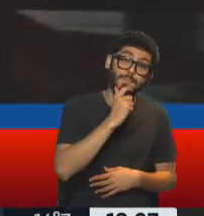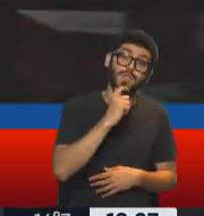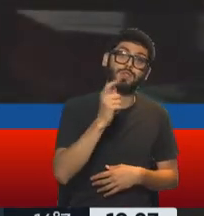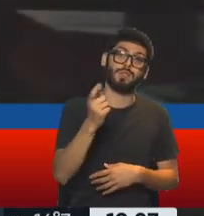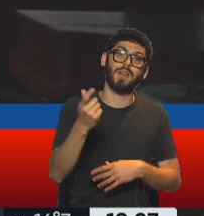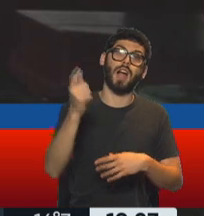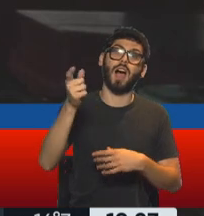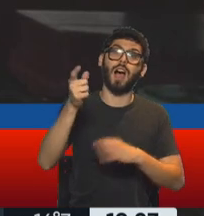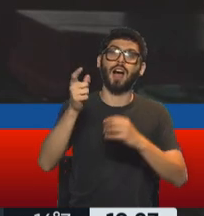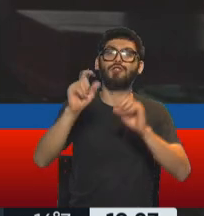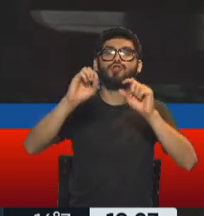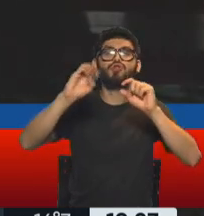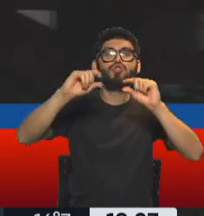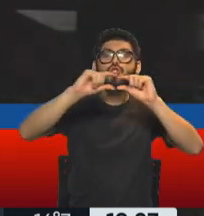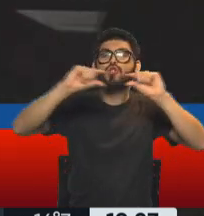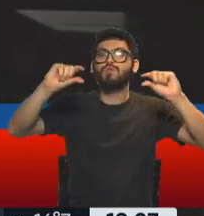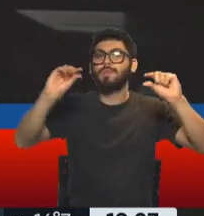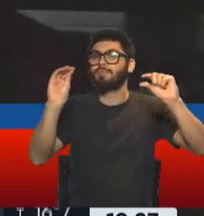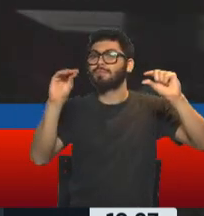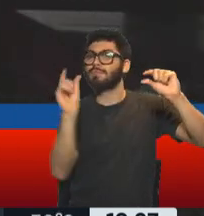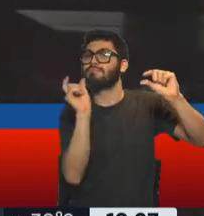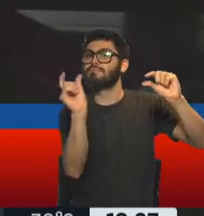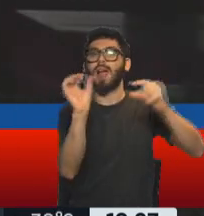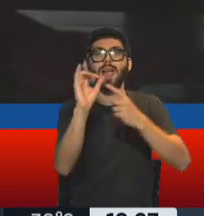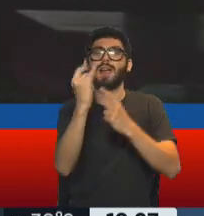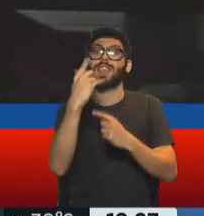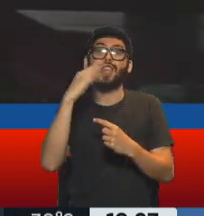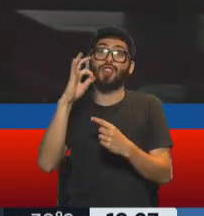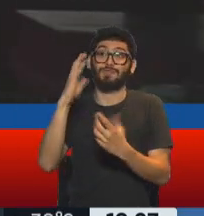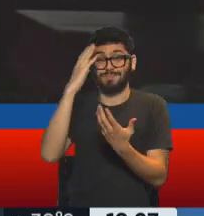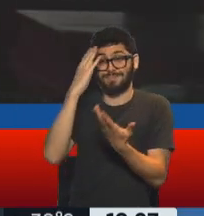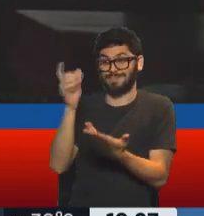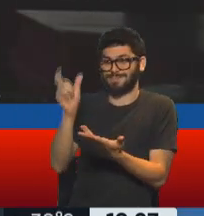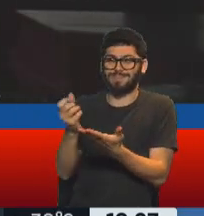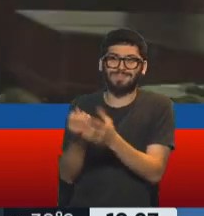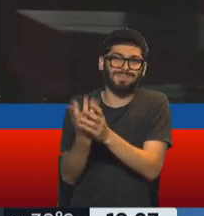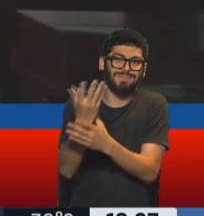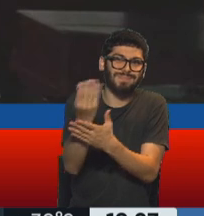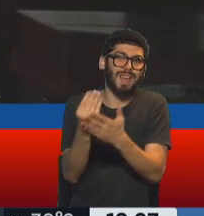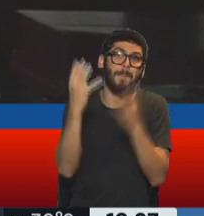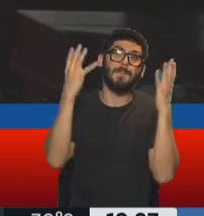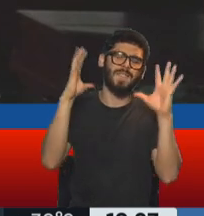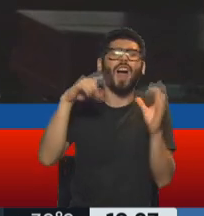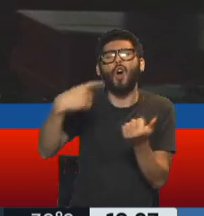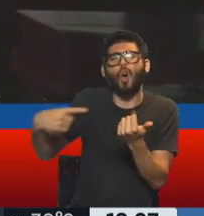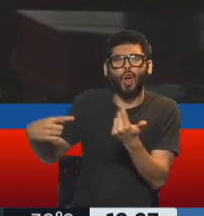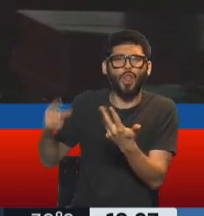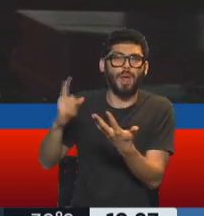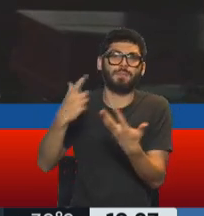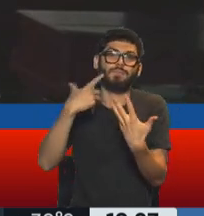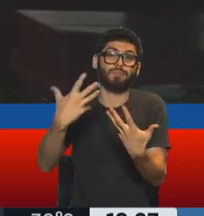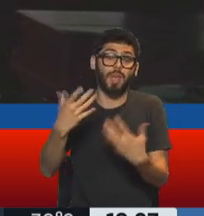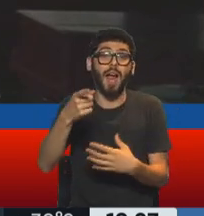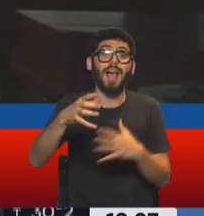recibirá o está bautizada ya con el nombre de Kino, este creador de Mafalda, entre otros personajes, y además también de Impacto Global.